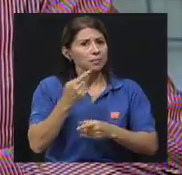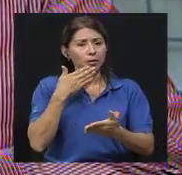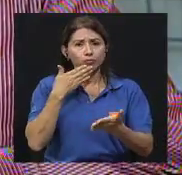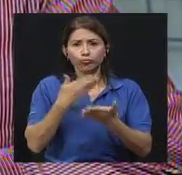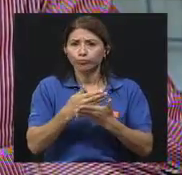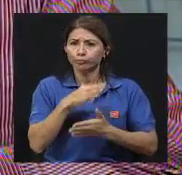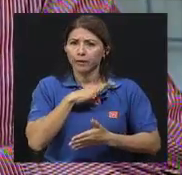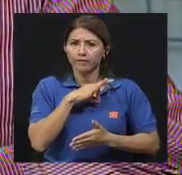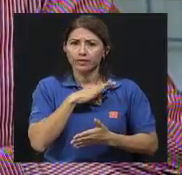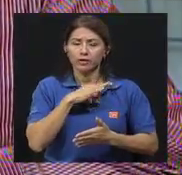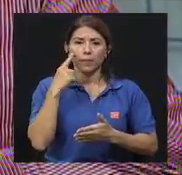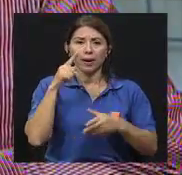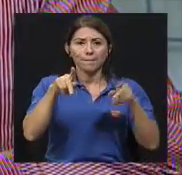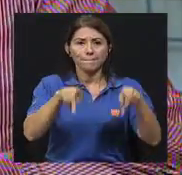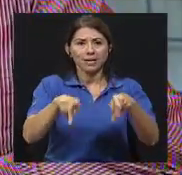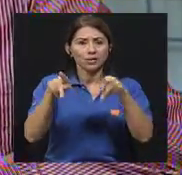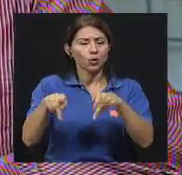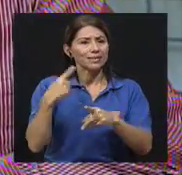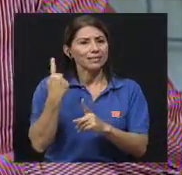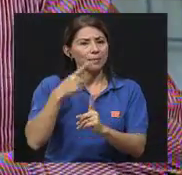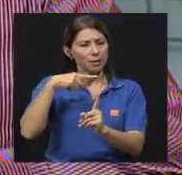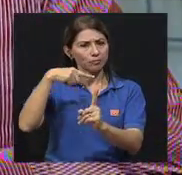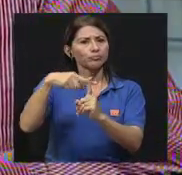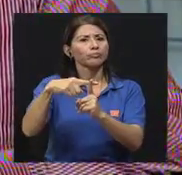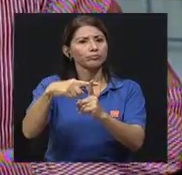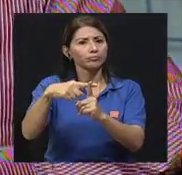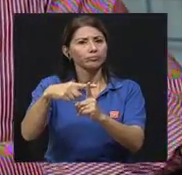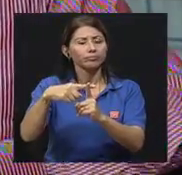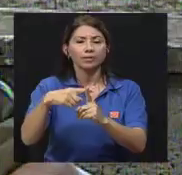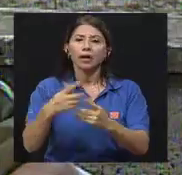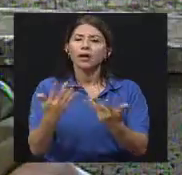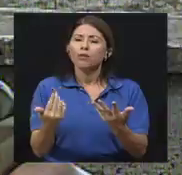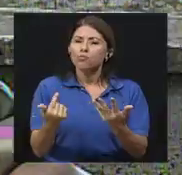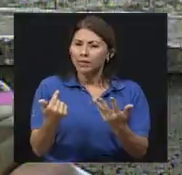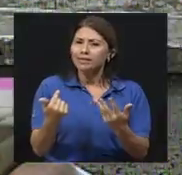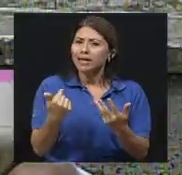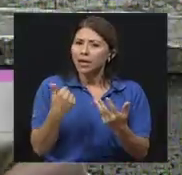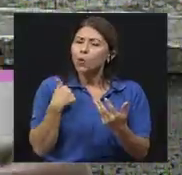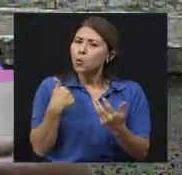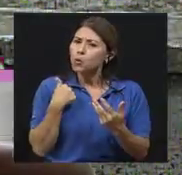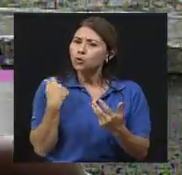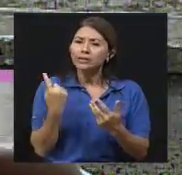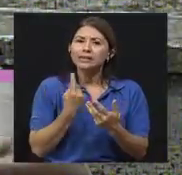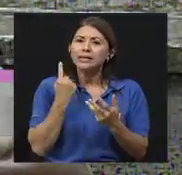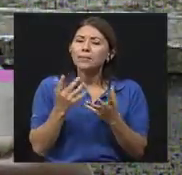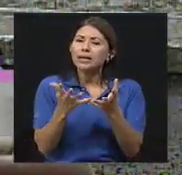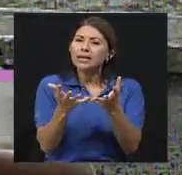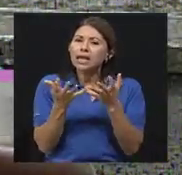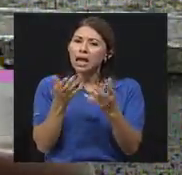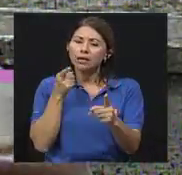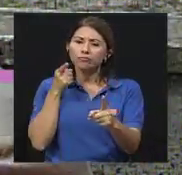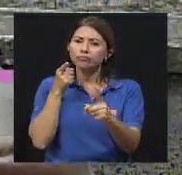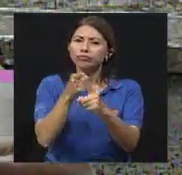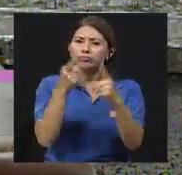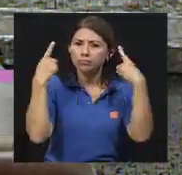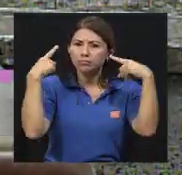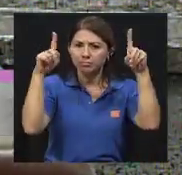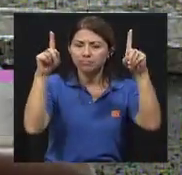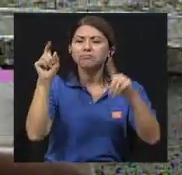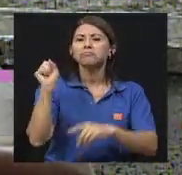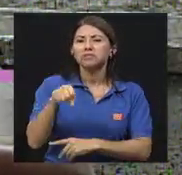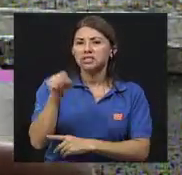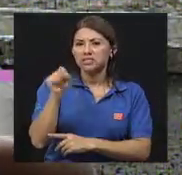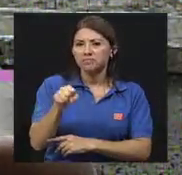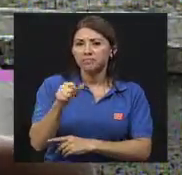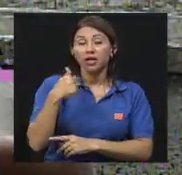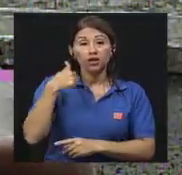las personas. O sea, siempre tiene un efecto positivo, es lo que quiero mostrar. Es lo que uno usualmente apunta, y sí. Yo